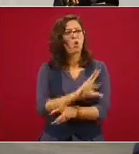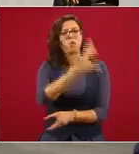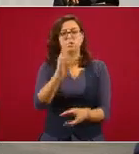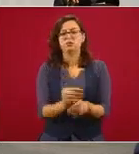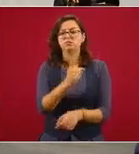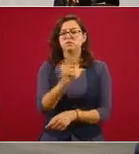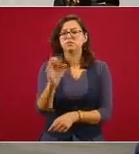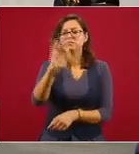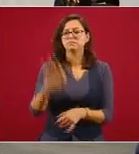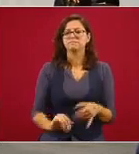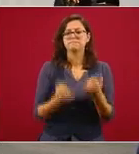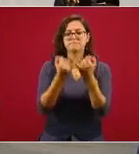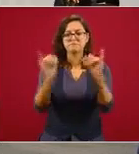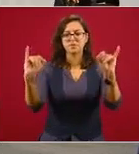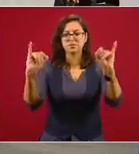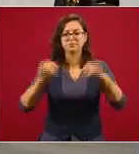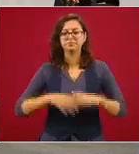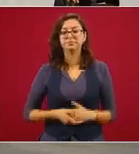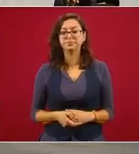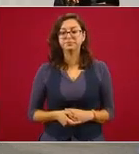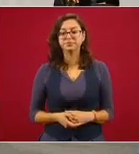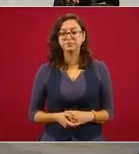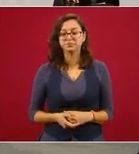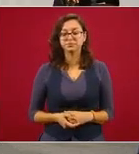completo el aeropuerto.